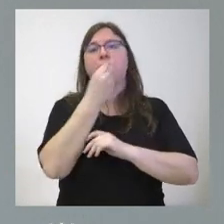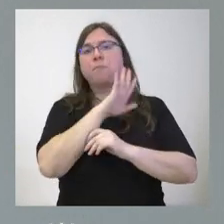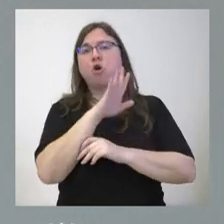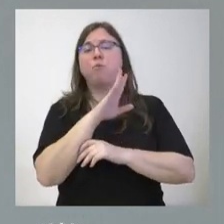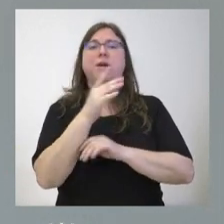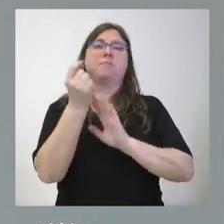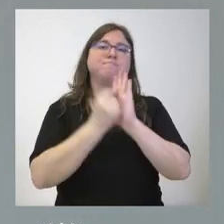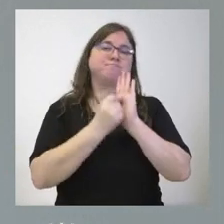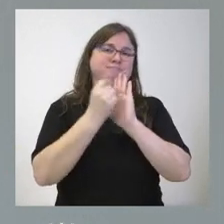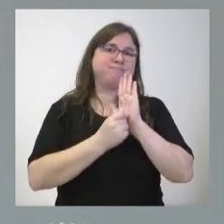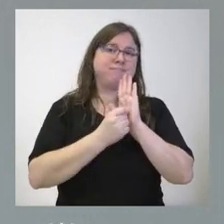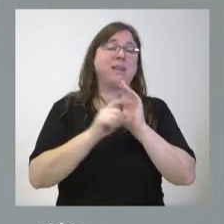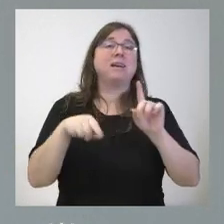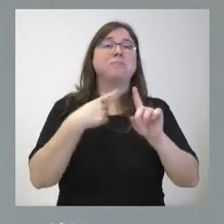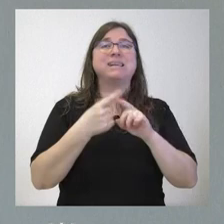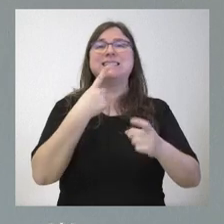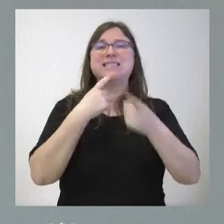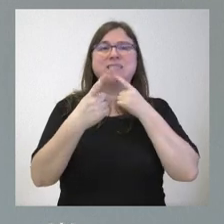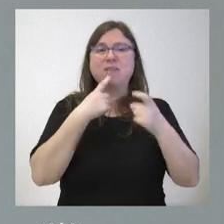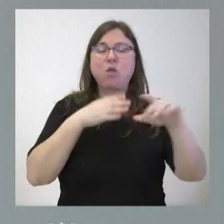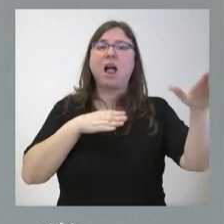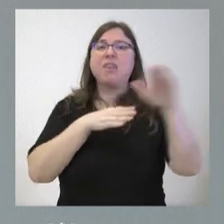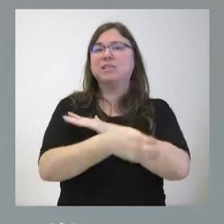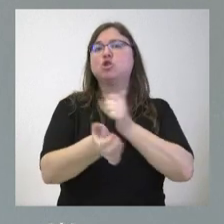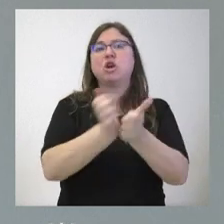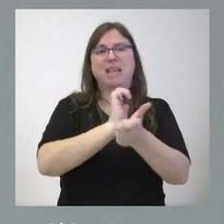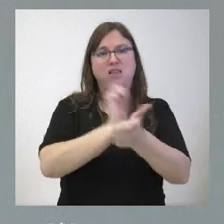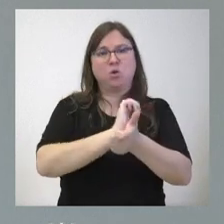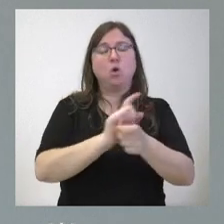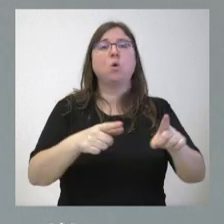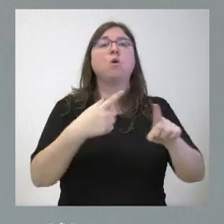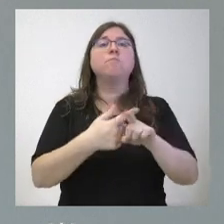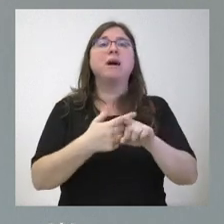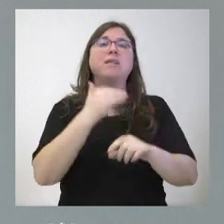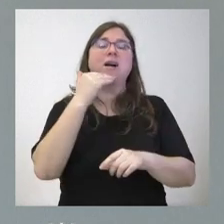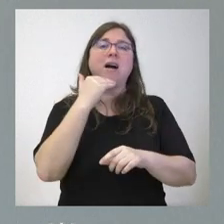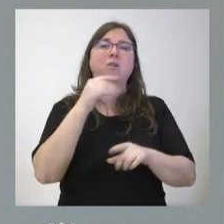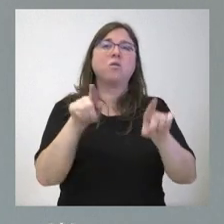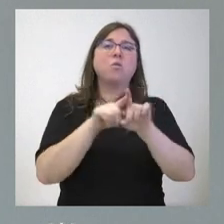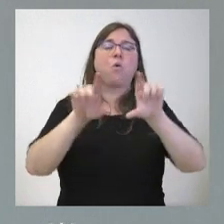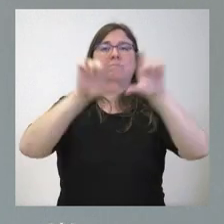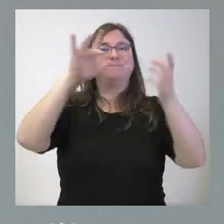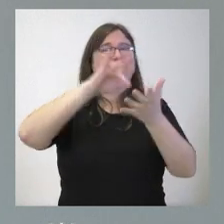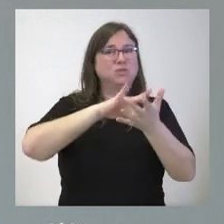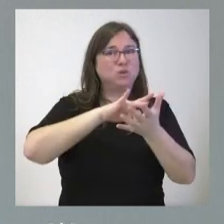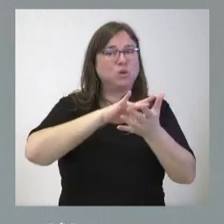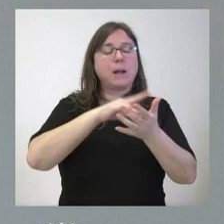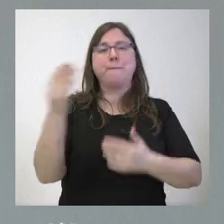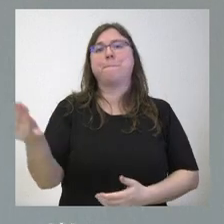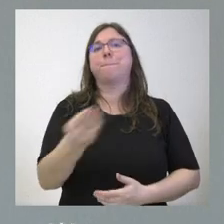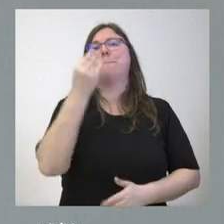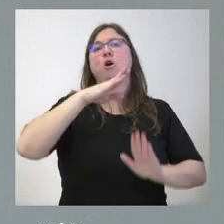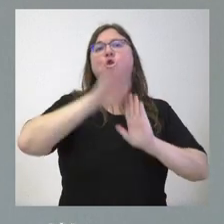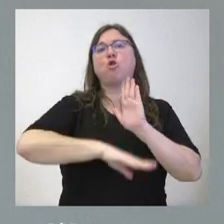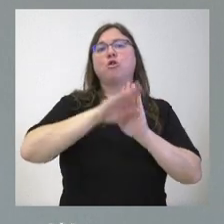y nos permite abordar una dificultad de acceso al crédito y un escenario de turbulencias financieras como el que estamos viviendo en mejores condiciones